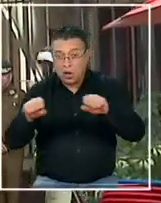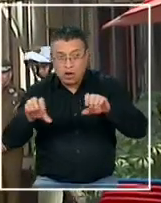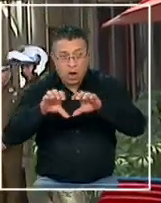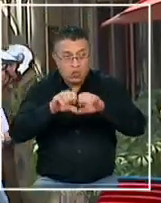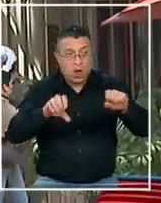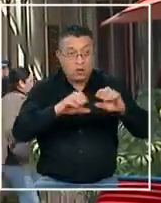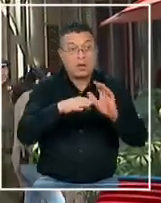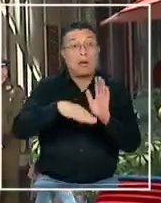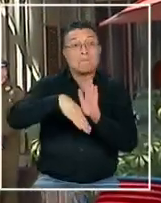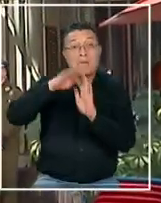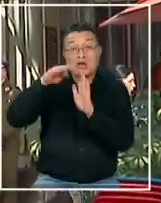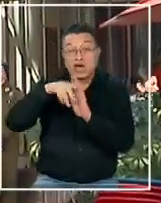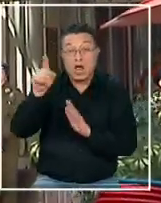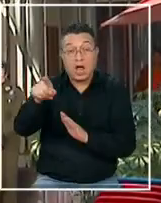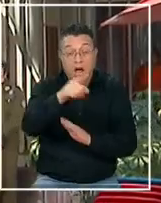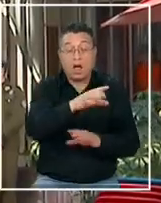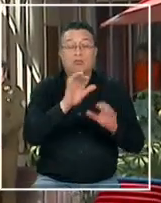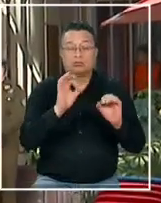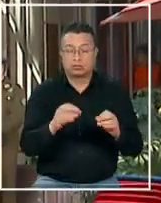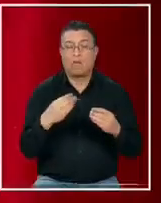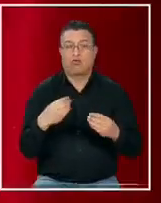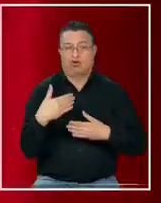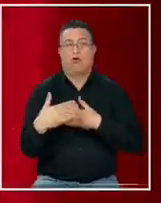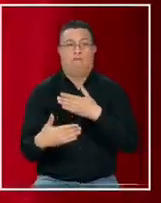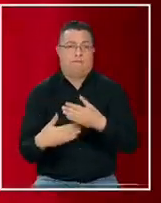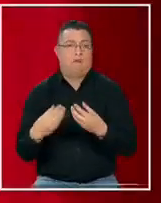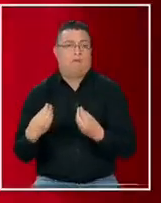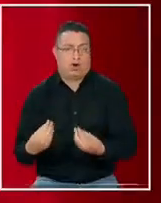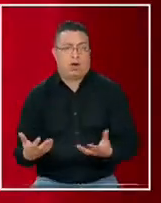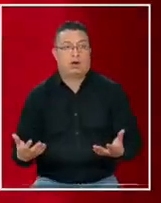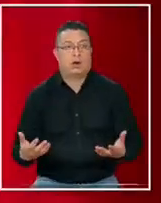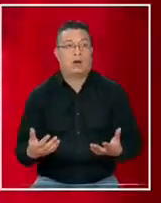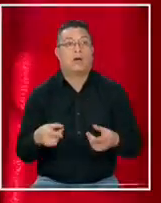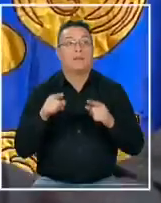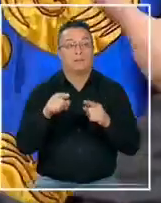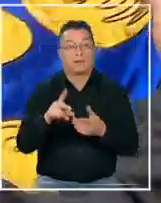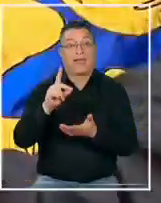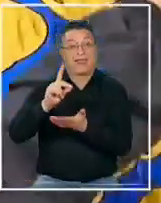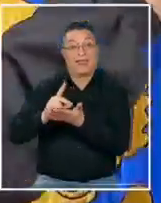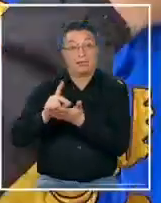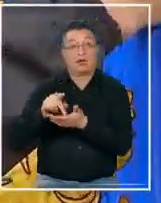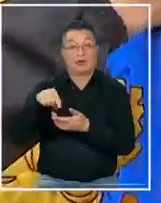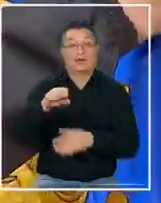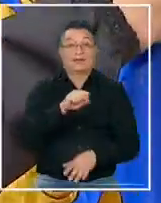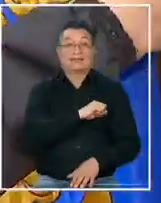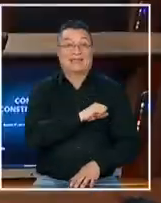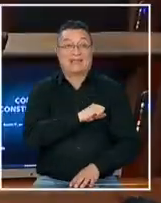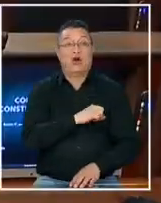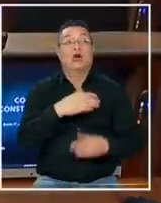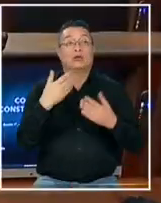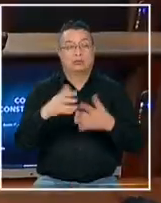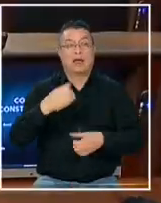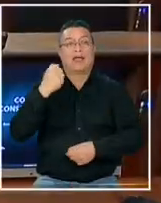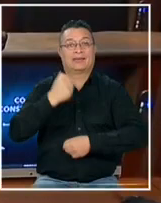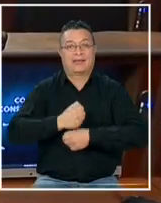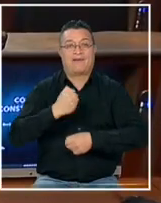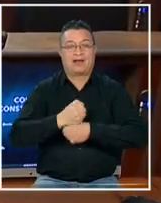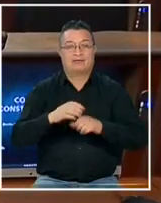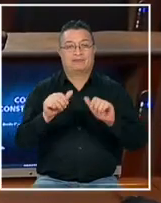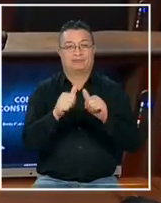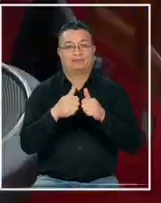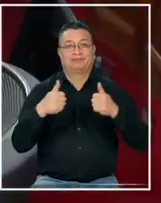que representan a la mayoría, yo creo que vamos a tener un buen proceso. En el hemiciclo de la Cámara de Diputados en Santiago se desarrollará el trabajo de los